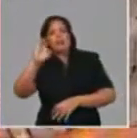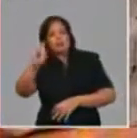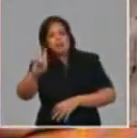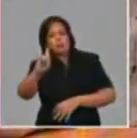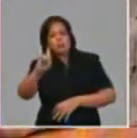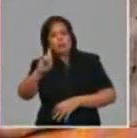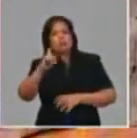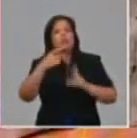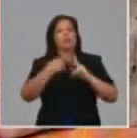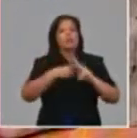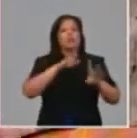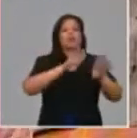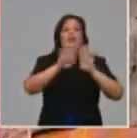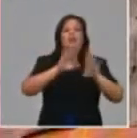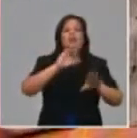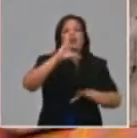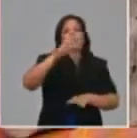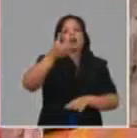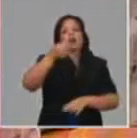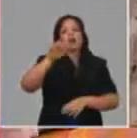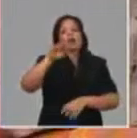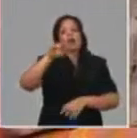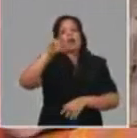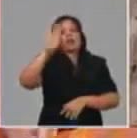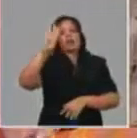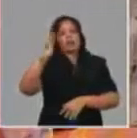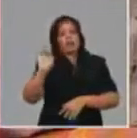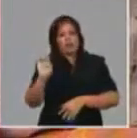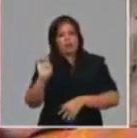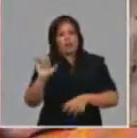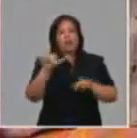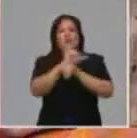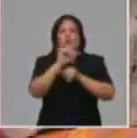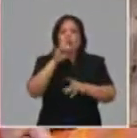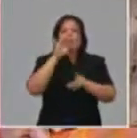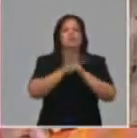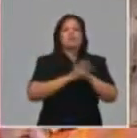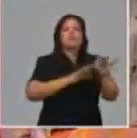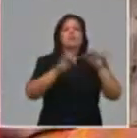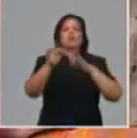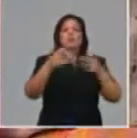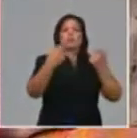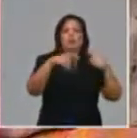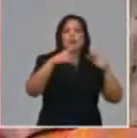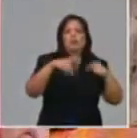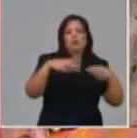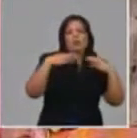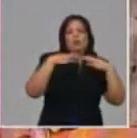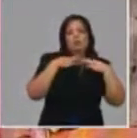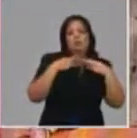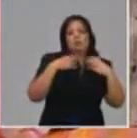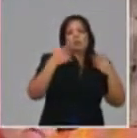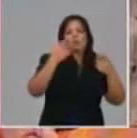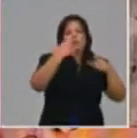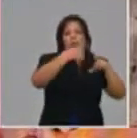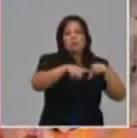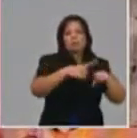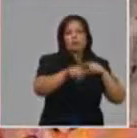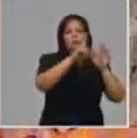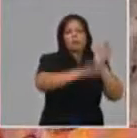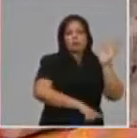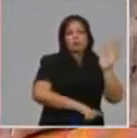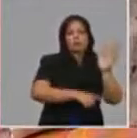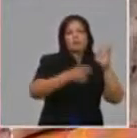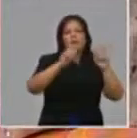establecimientos que ofertan los productos de confecciones, calzados, electrodomésticos, y yo creo que es importante decirle a la